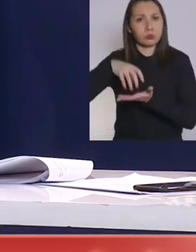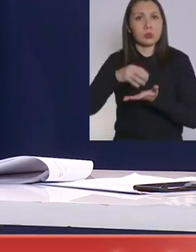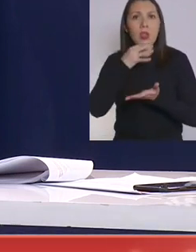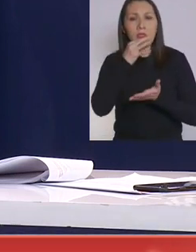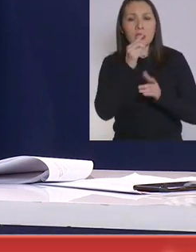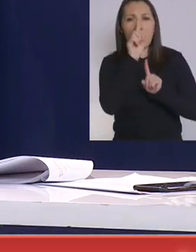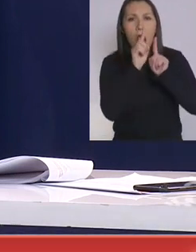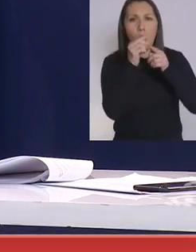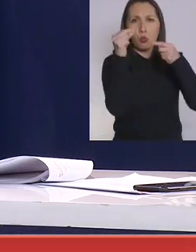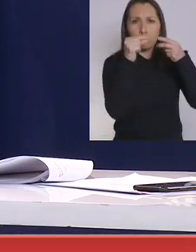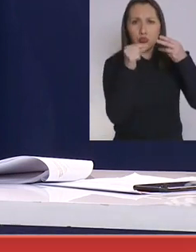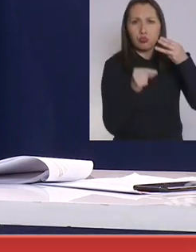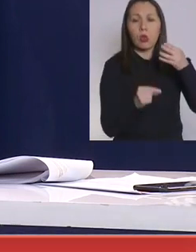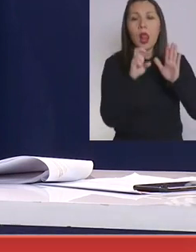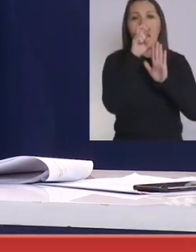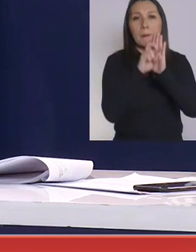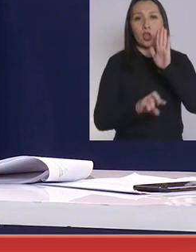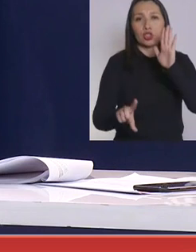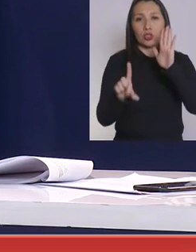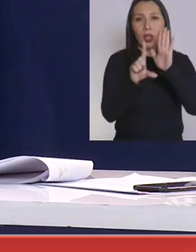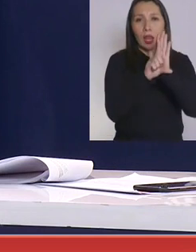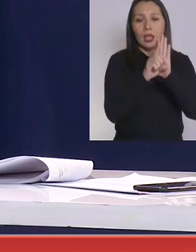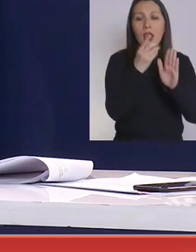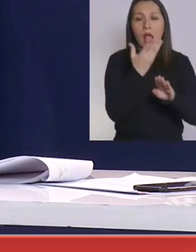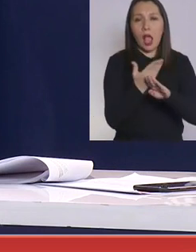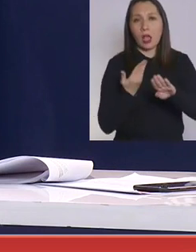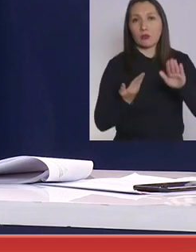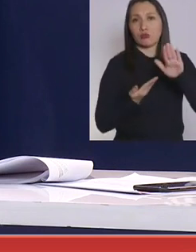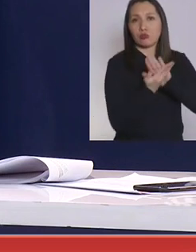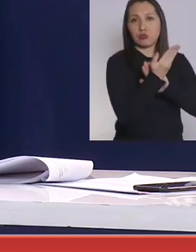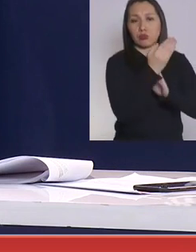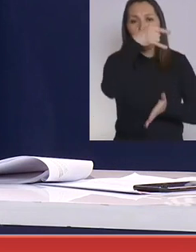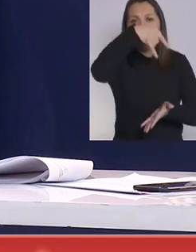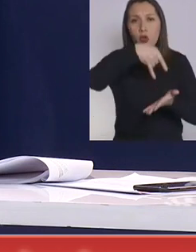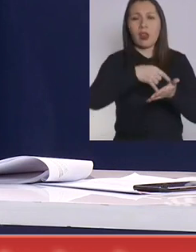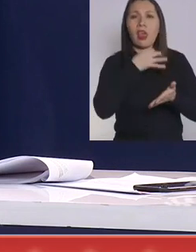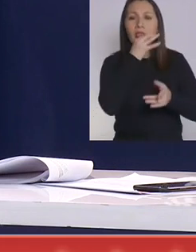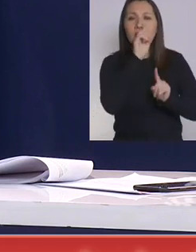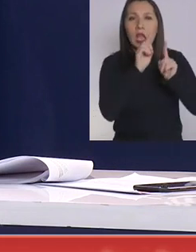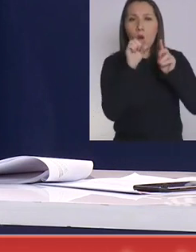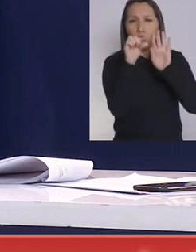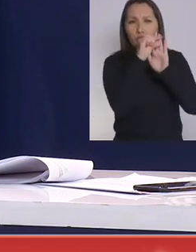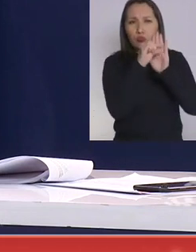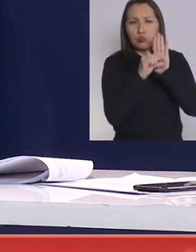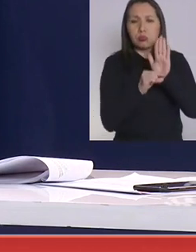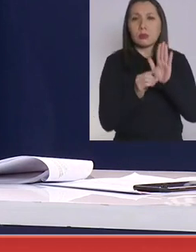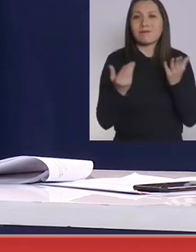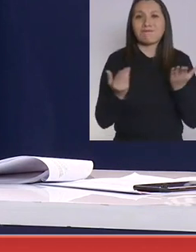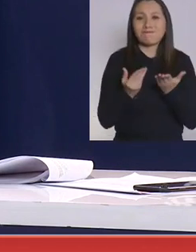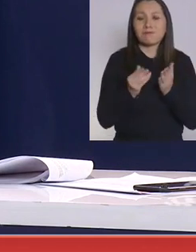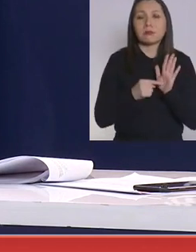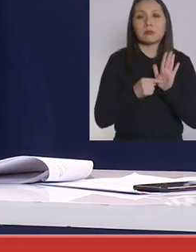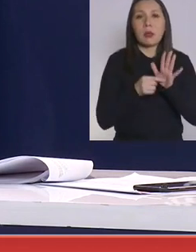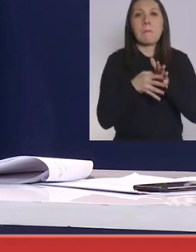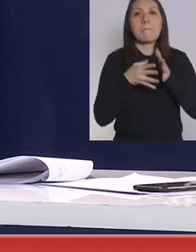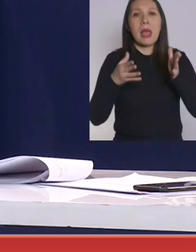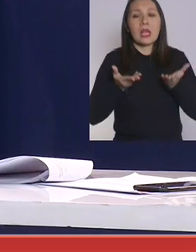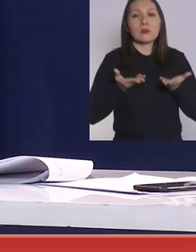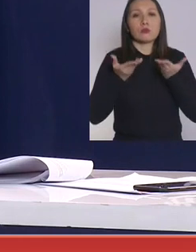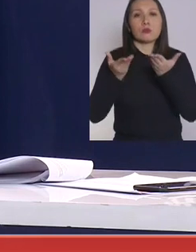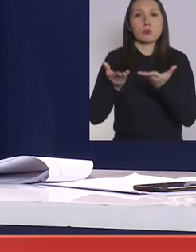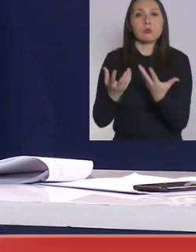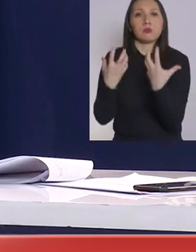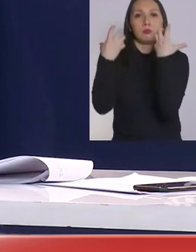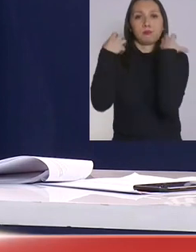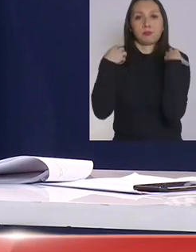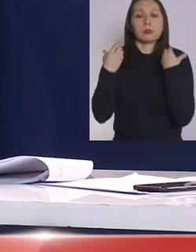indicaciones al proyecto de ley que se encuentra en el Congreso, presentó indicaciones principalmente para darle más atribuciones al